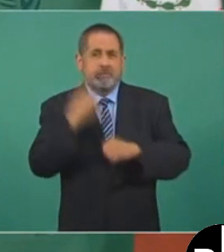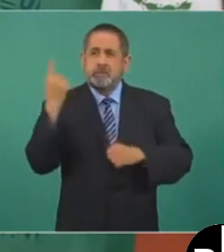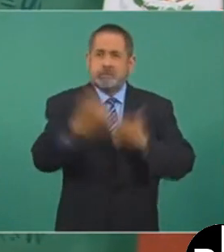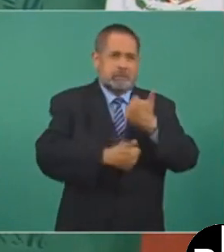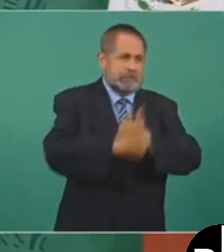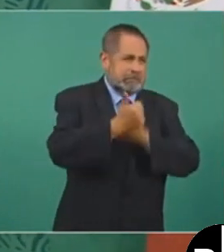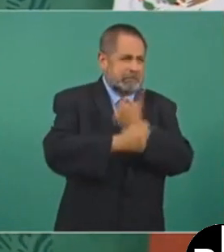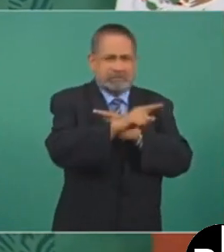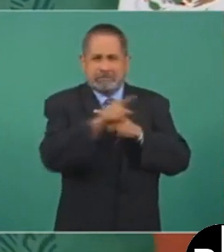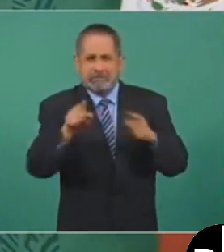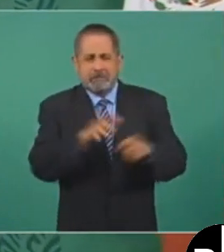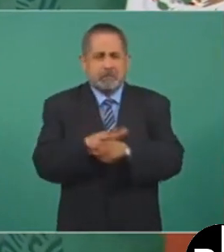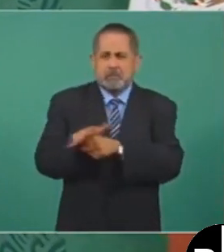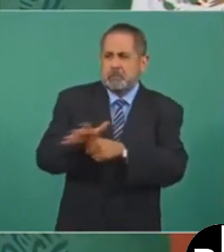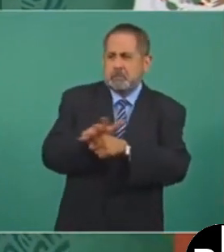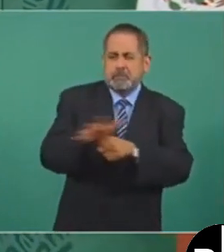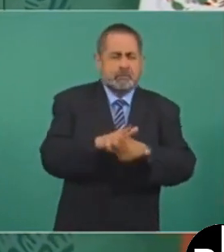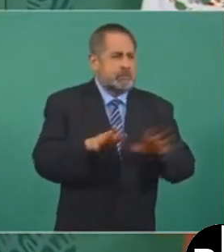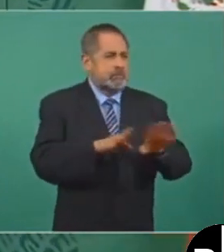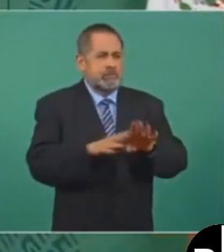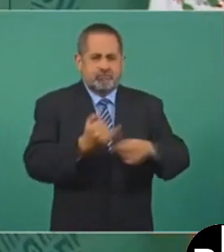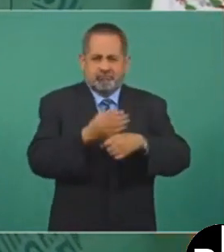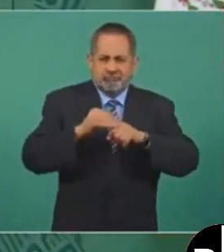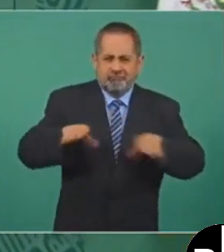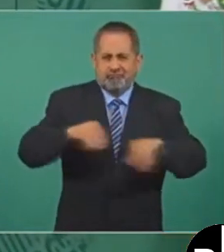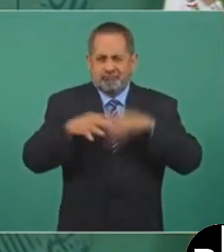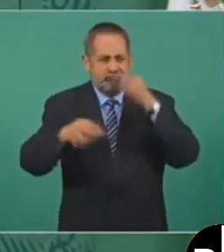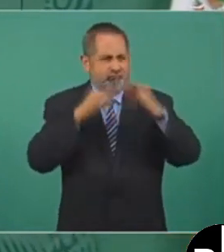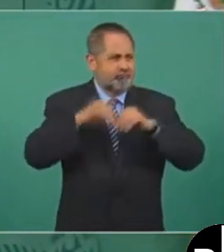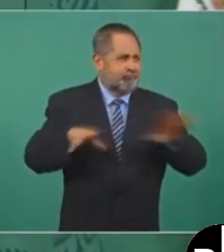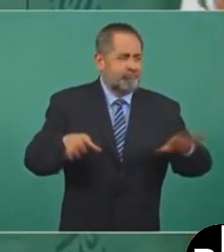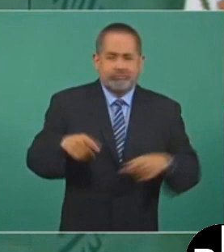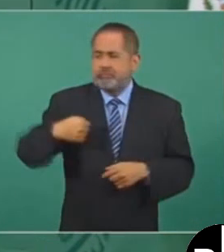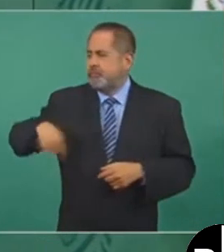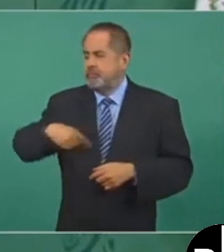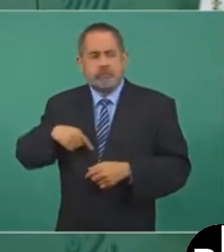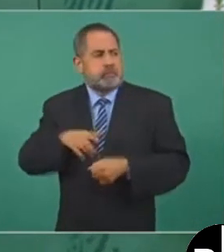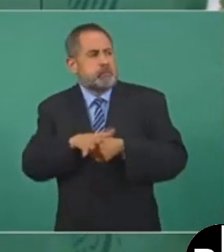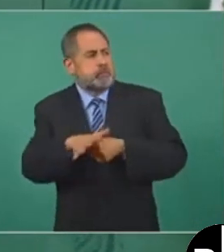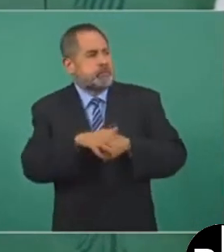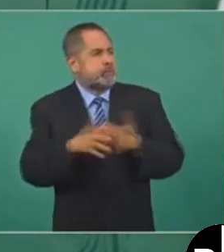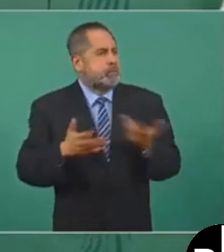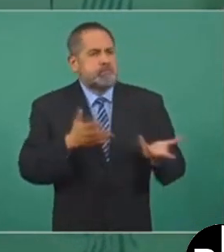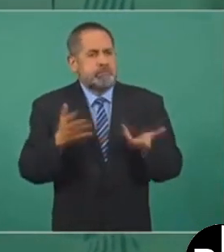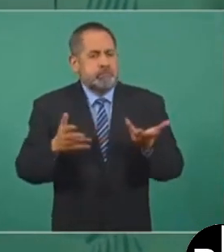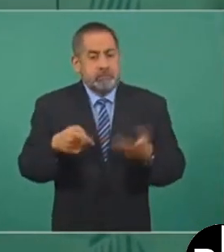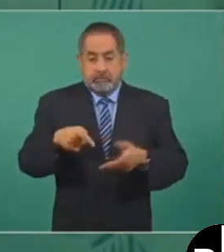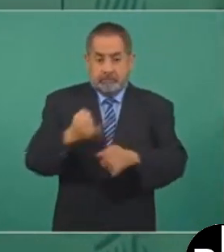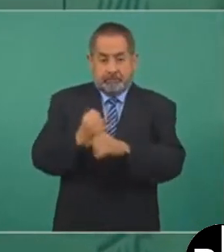en todo lo relacionado con la información, cuando las redes sociales